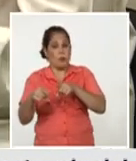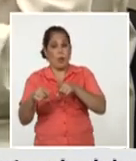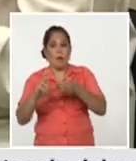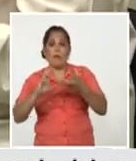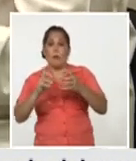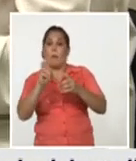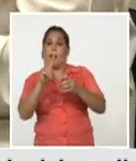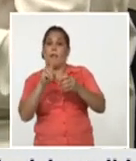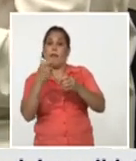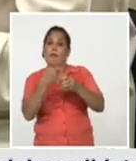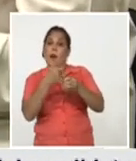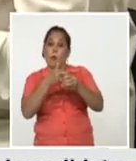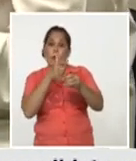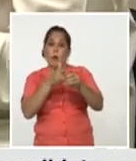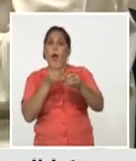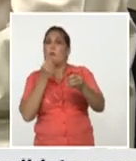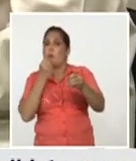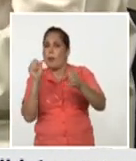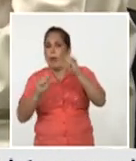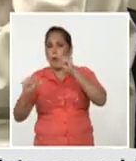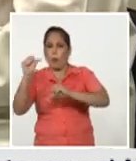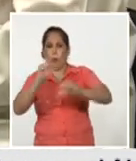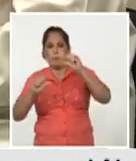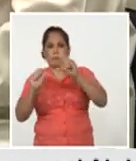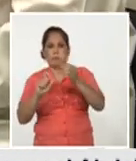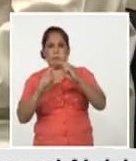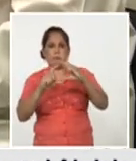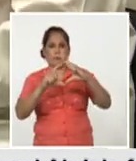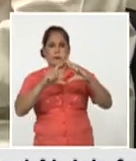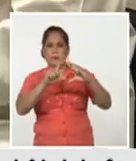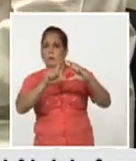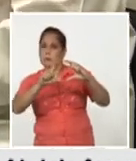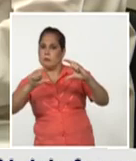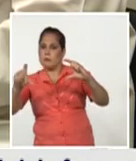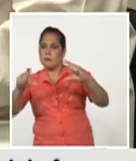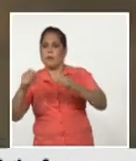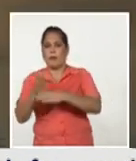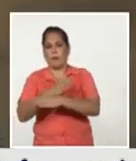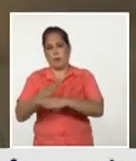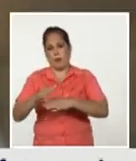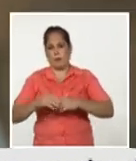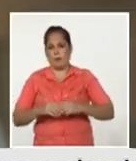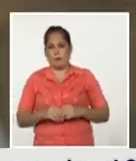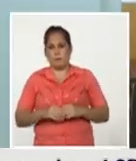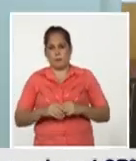permiten combinaciones de esquemas y esquemas con más de una dosis en caso de que fuera necesario hacer